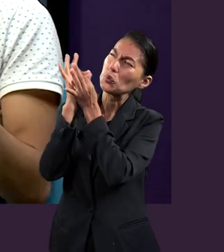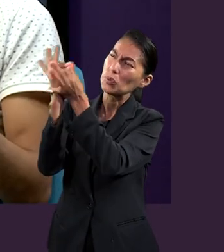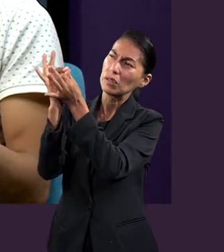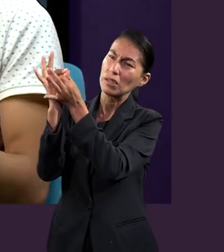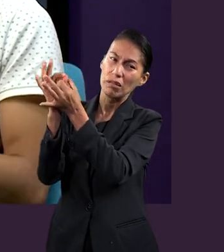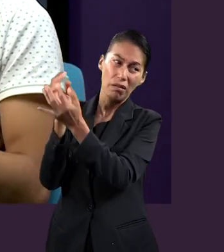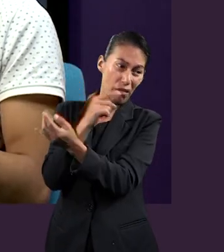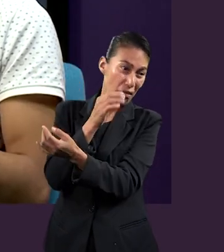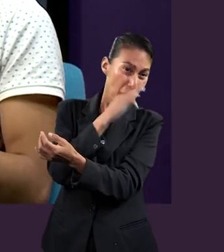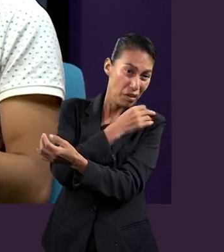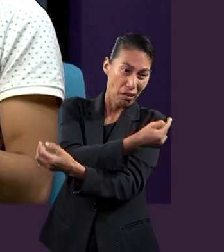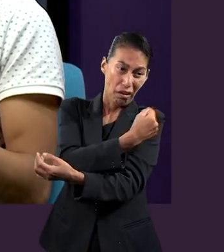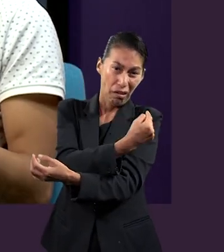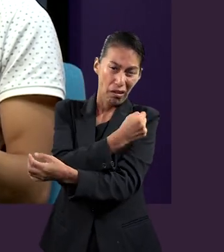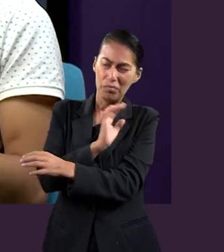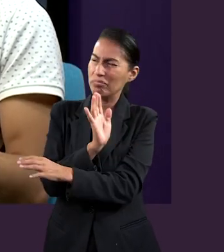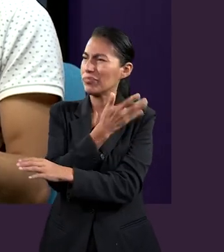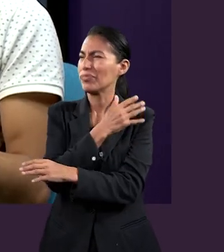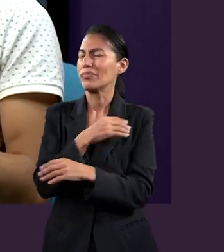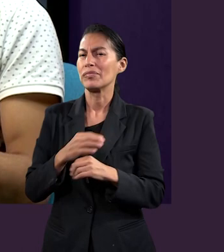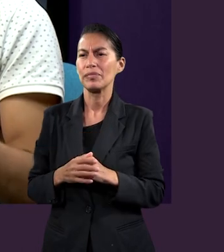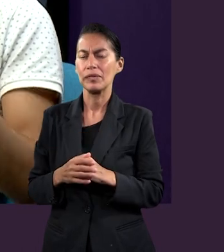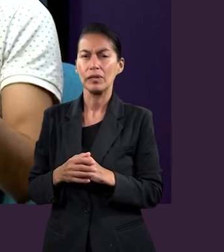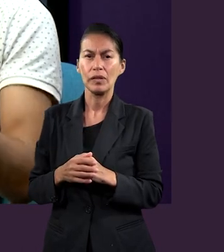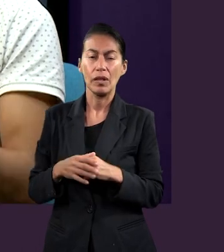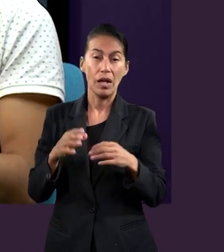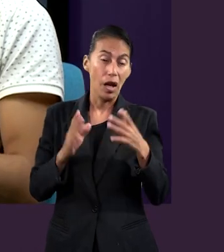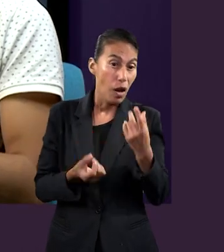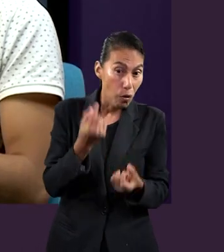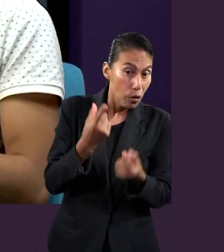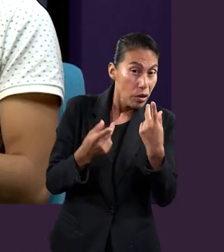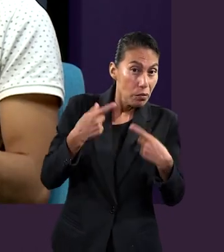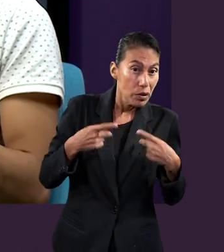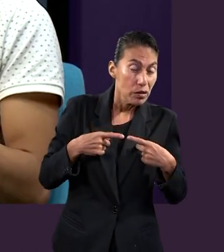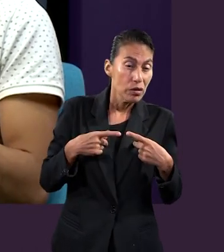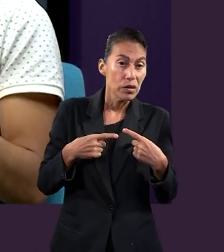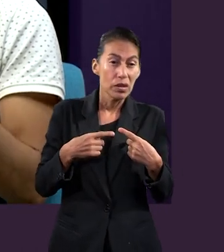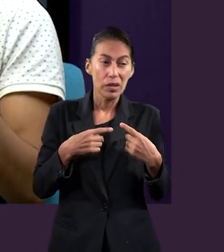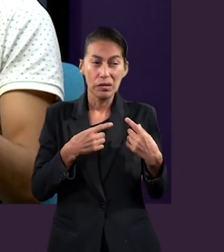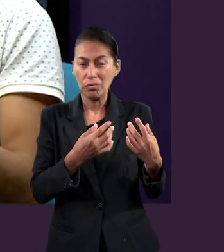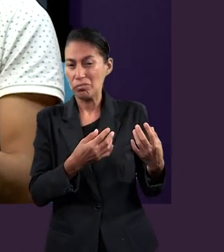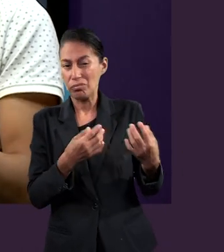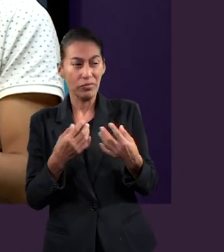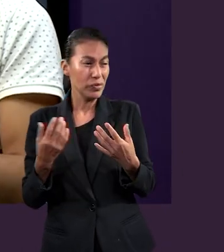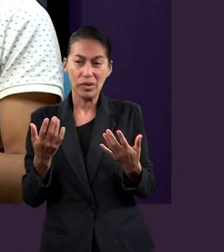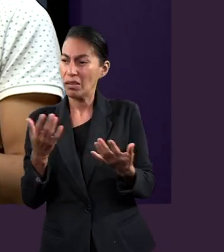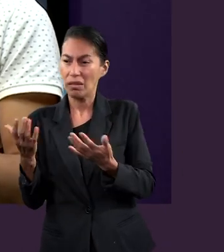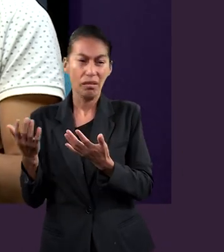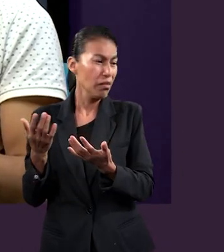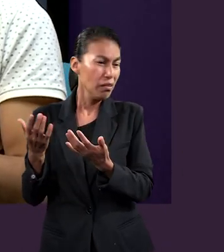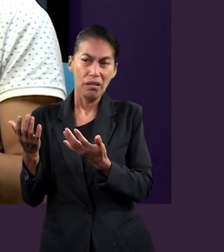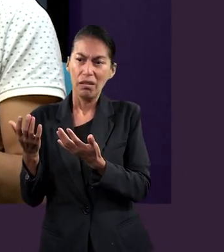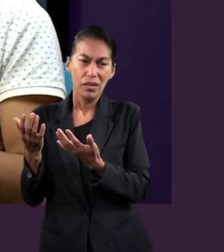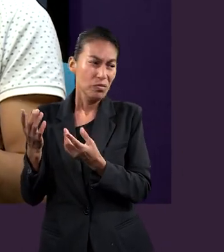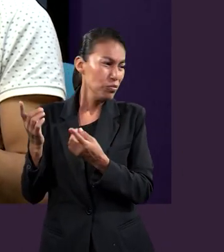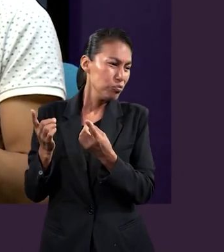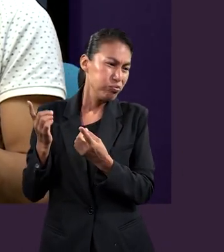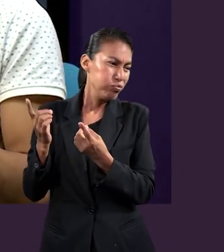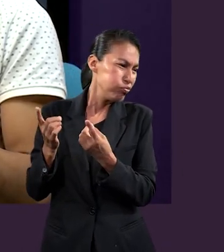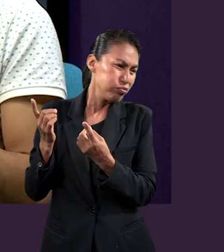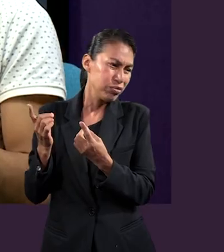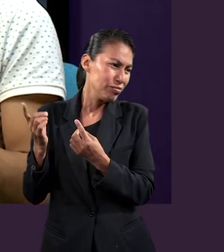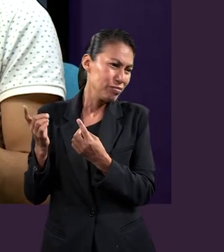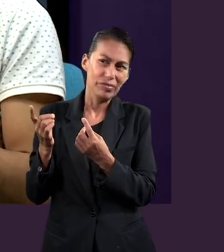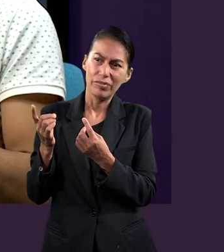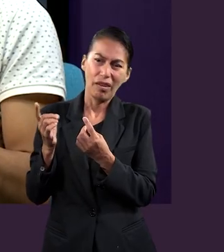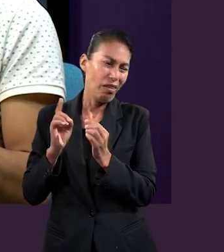doctrinas falsas que hoy en día hacen que el pueblo dude de ese amor que Dios